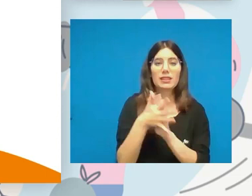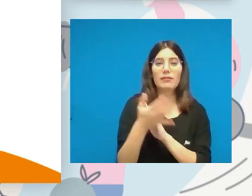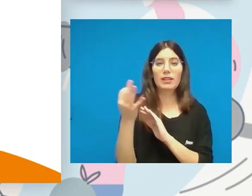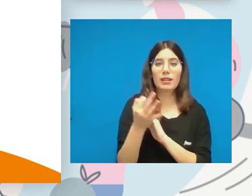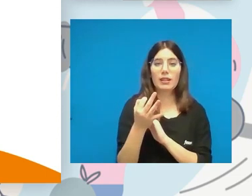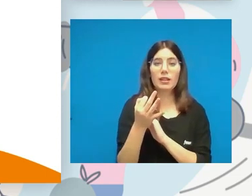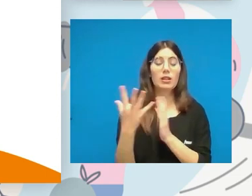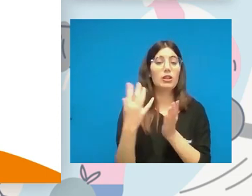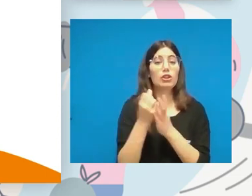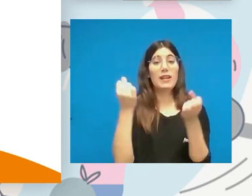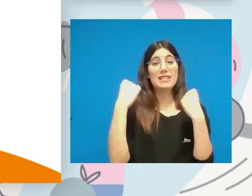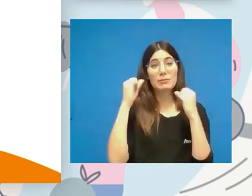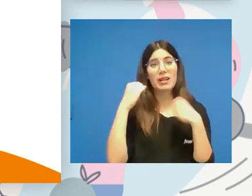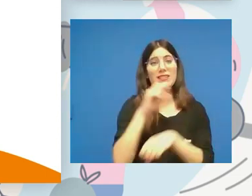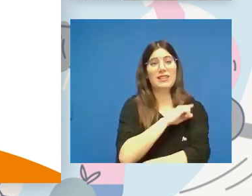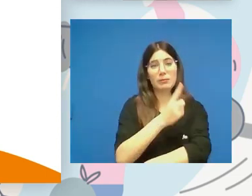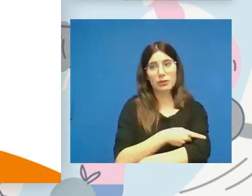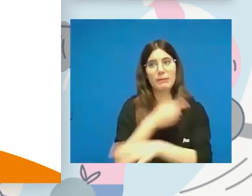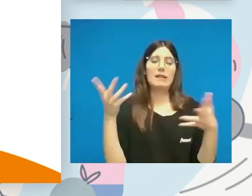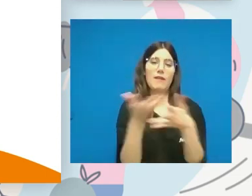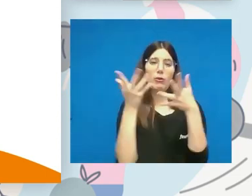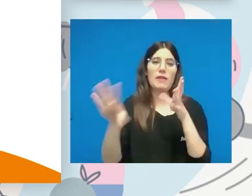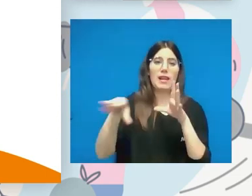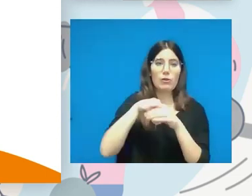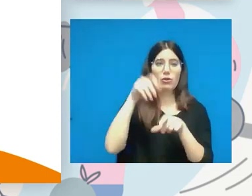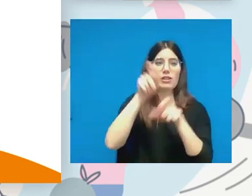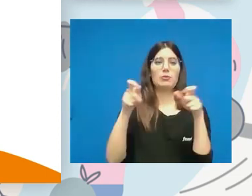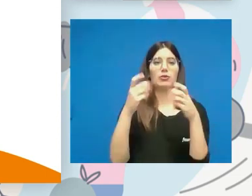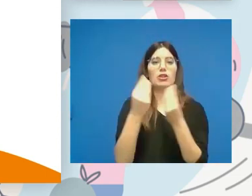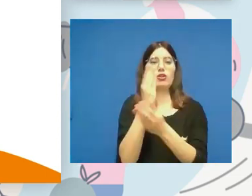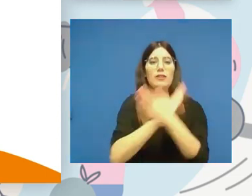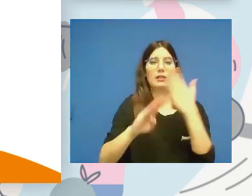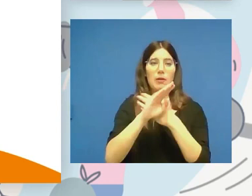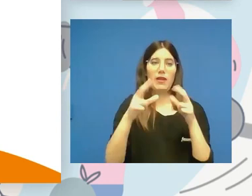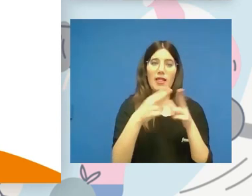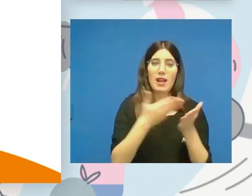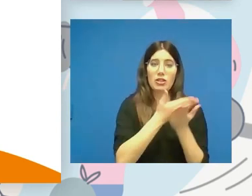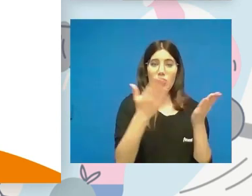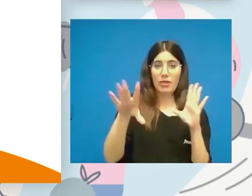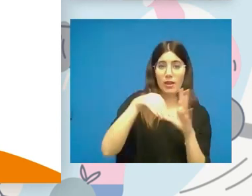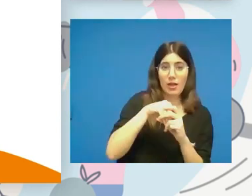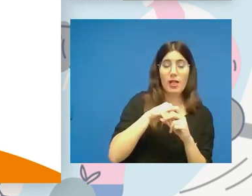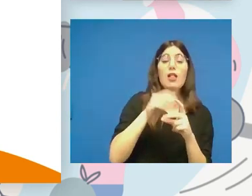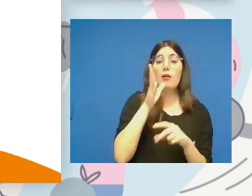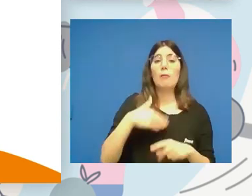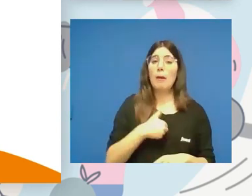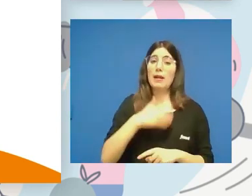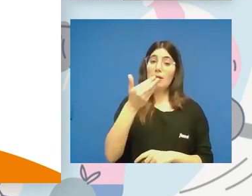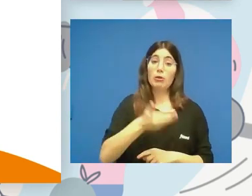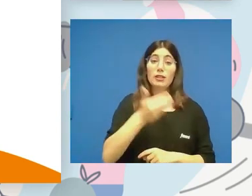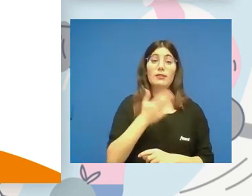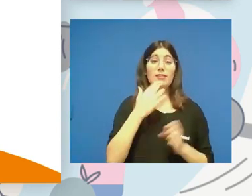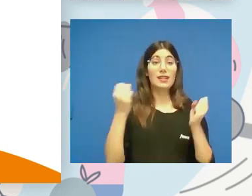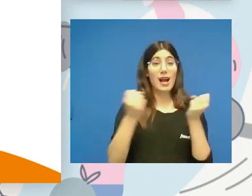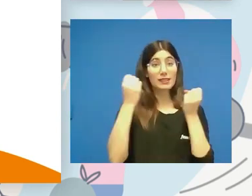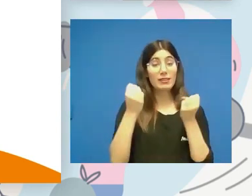deportiva que favorece la inclusión de las personas con discapacidad en la sociedad, jugando un papel relevante a aquellas actividades que prevén esa